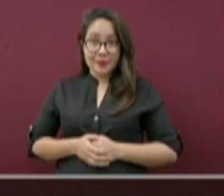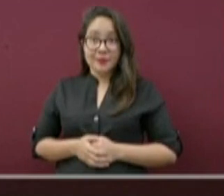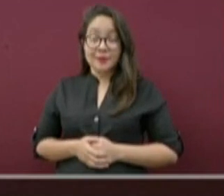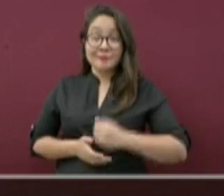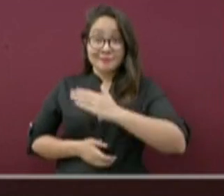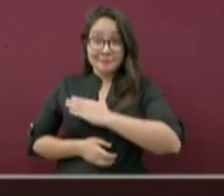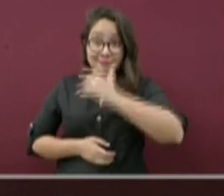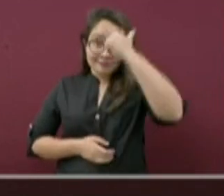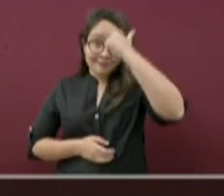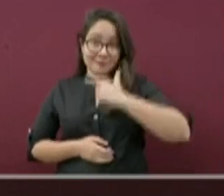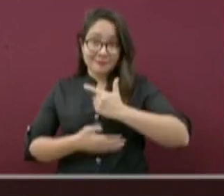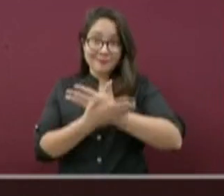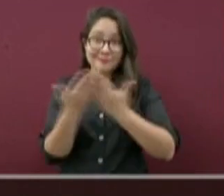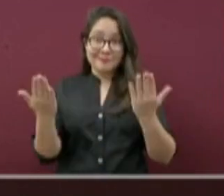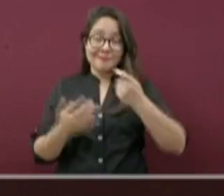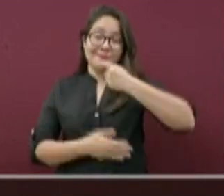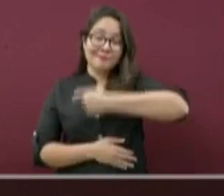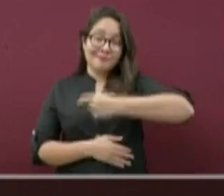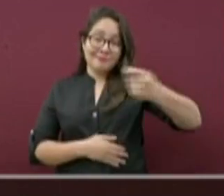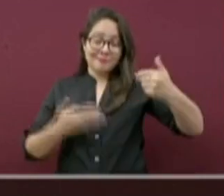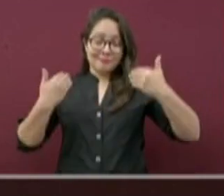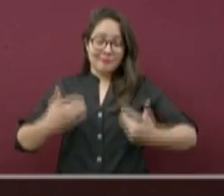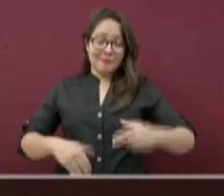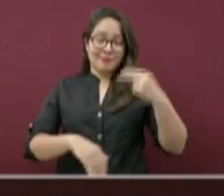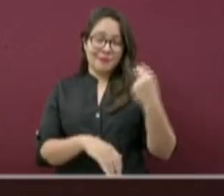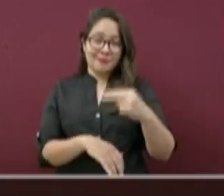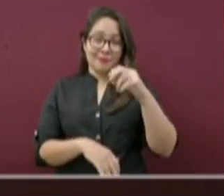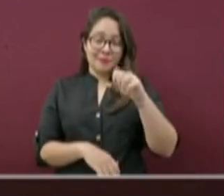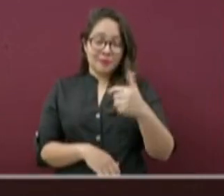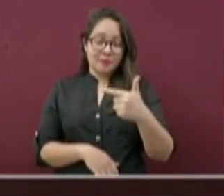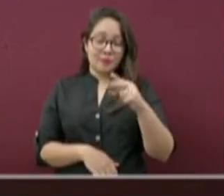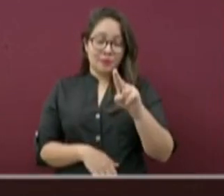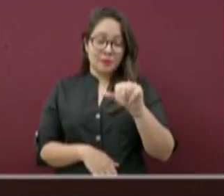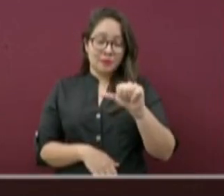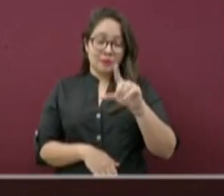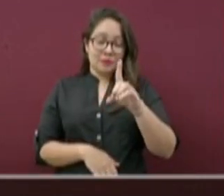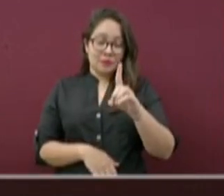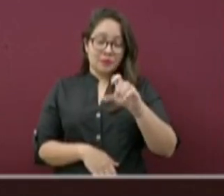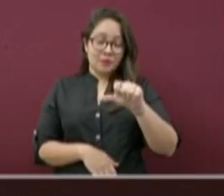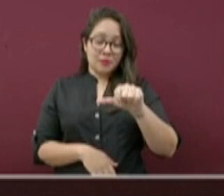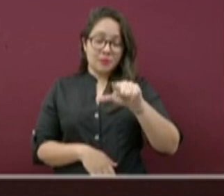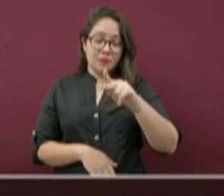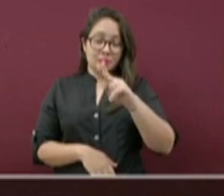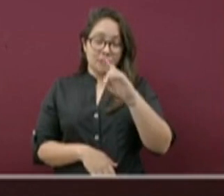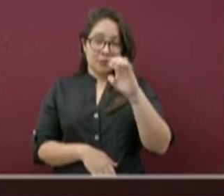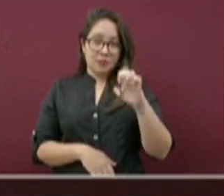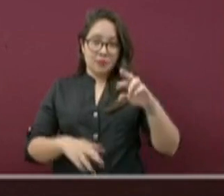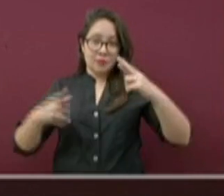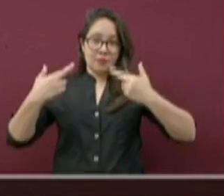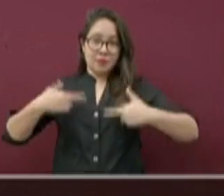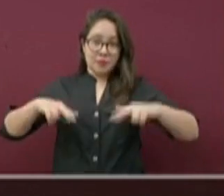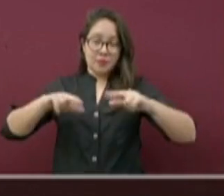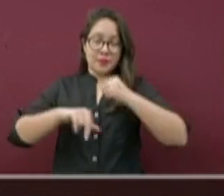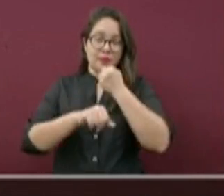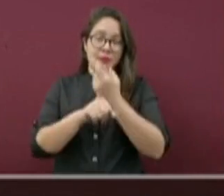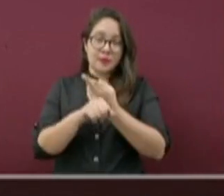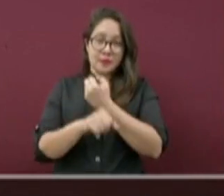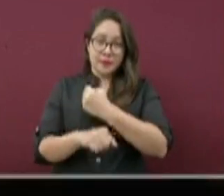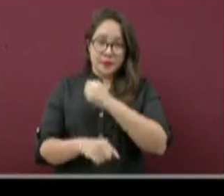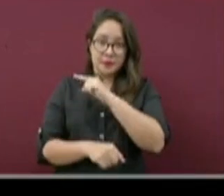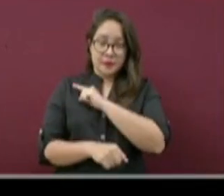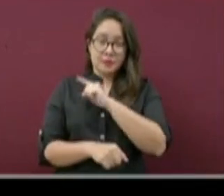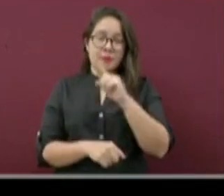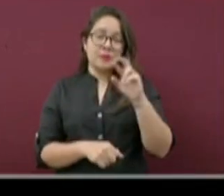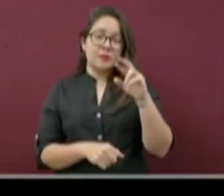Muy buenas noches, les saluda Guadalupe Díaz del Castillo Flores. A nombre del Secretario de Salud, el doctor Roberto Ramos Alor, el día de